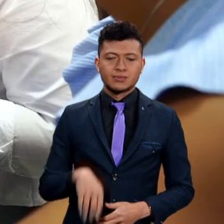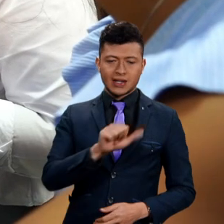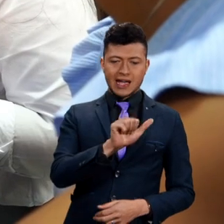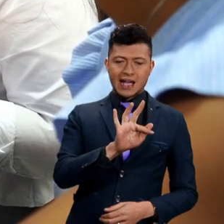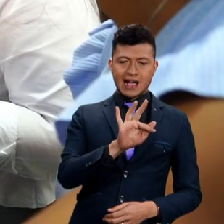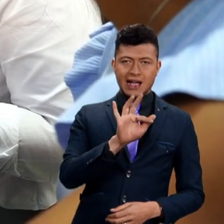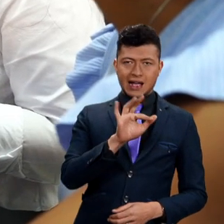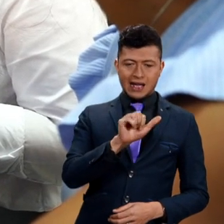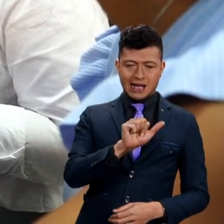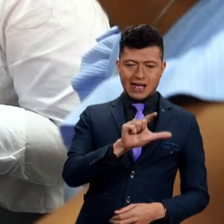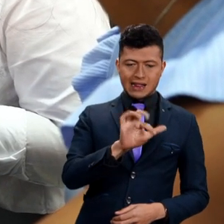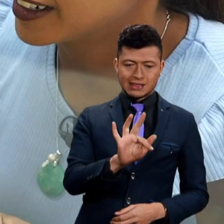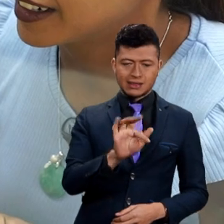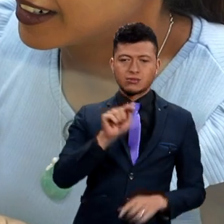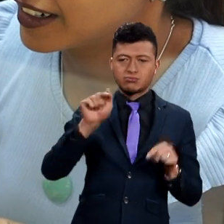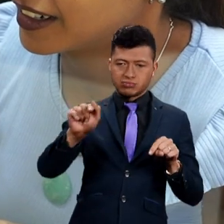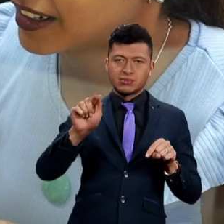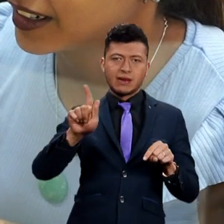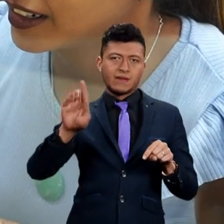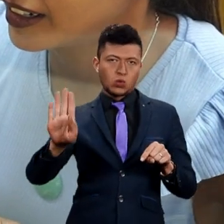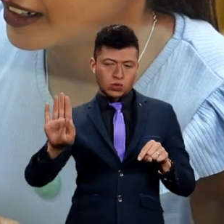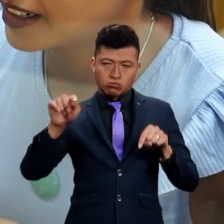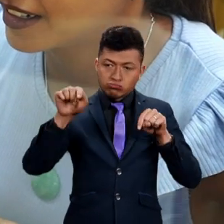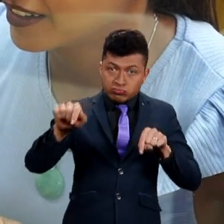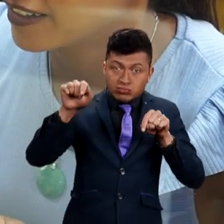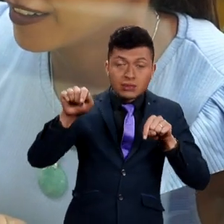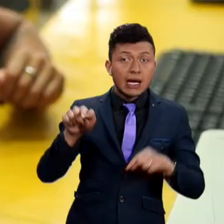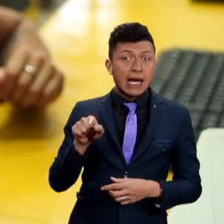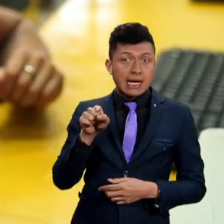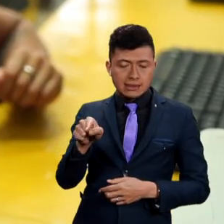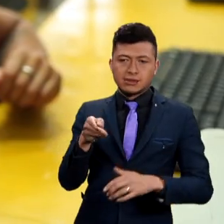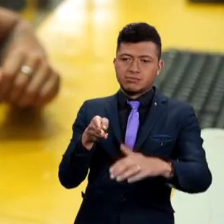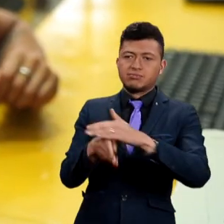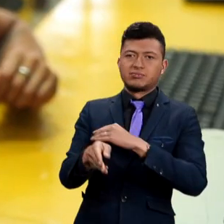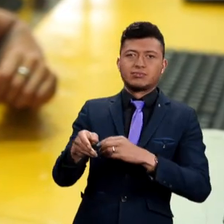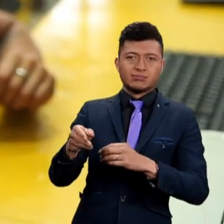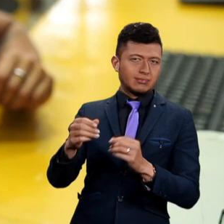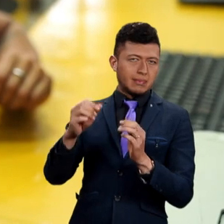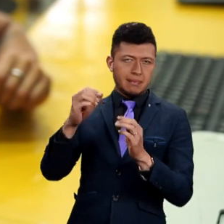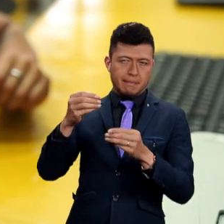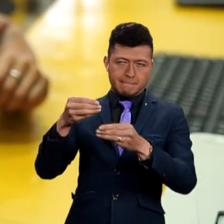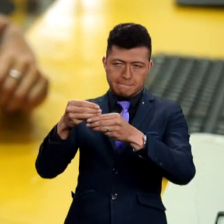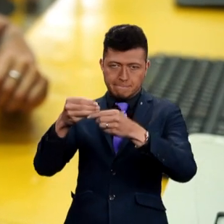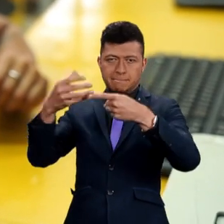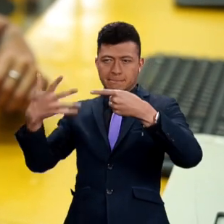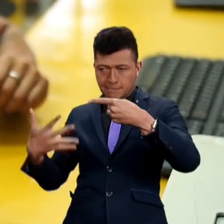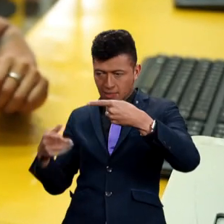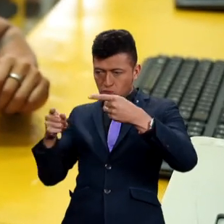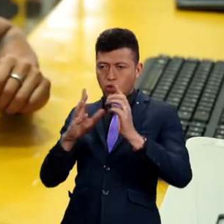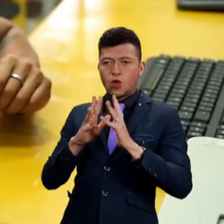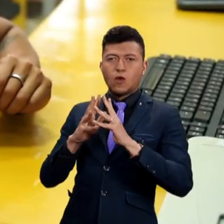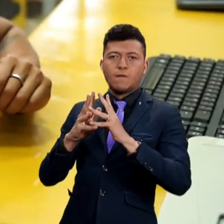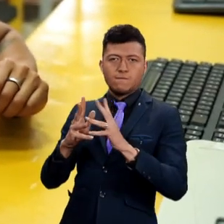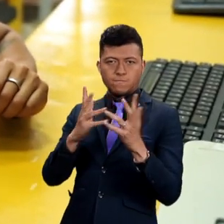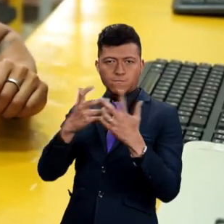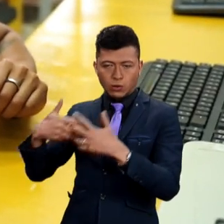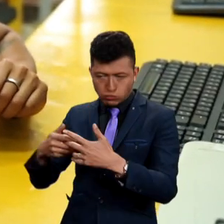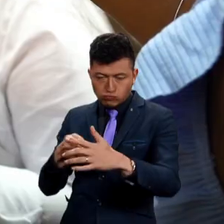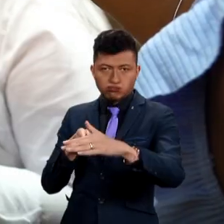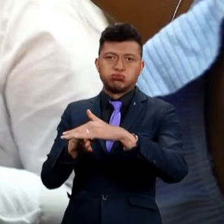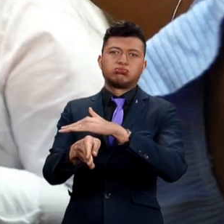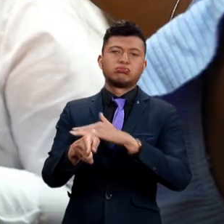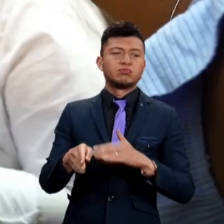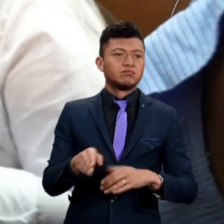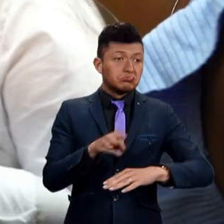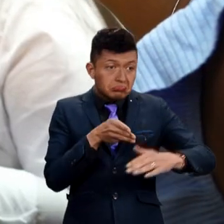Cerramos con el F4 Al F4 El menú de inicio es para tú poder ingresar a las diferentes funciones del dispositivo